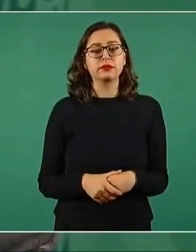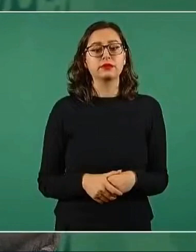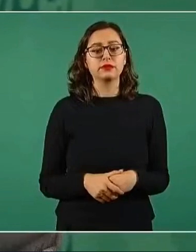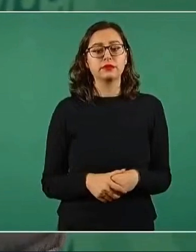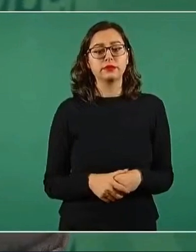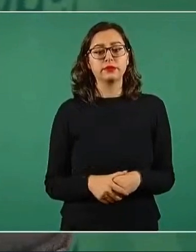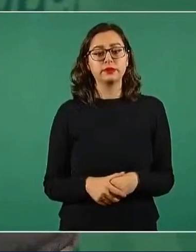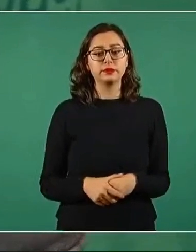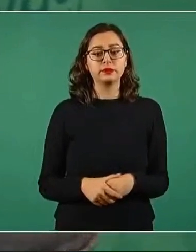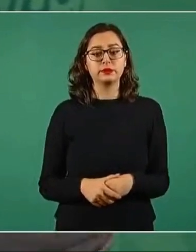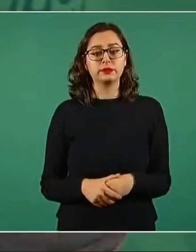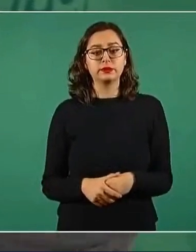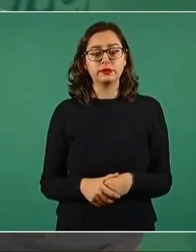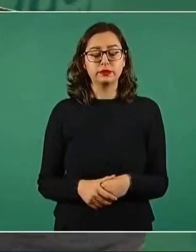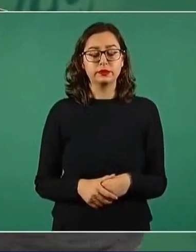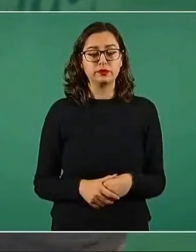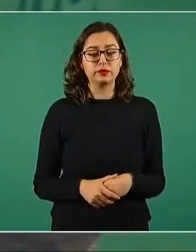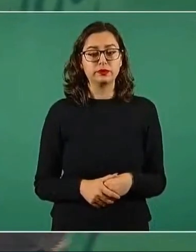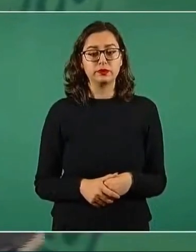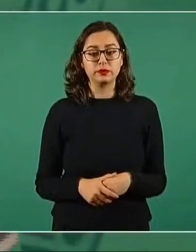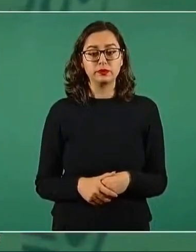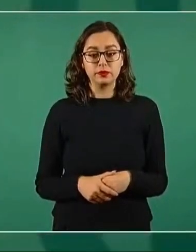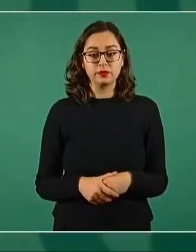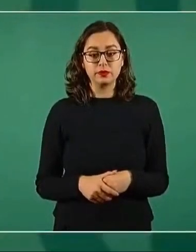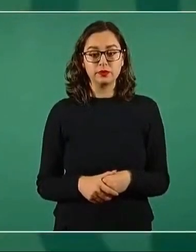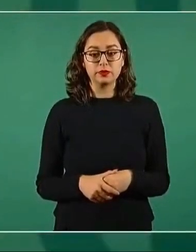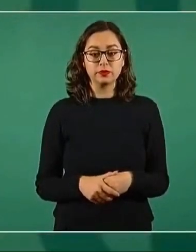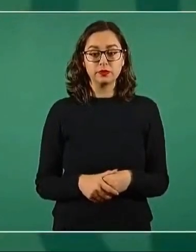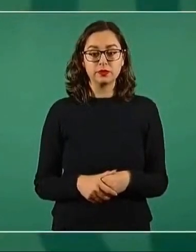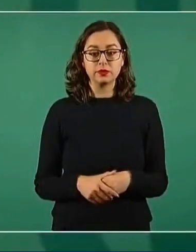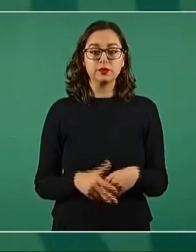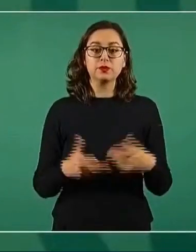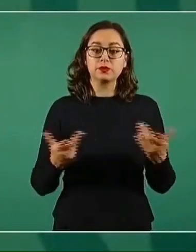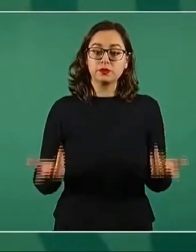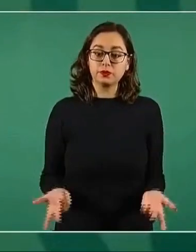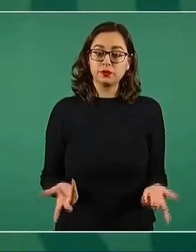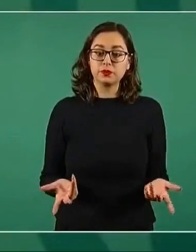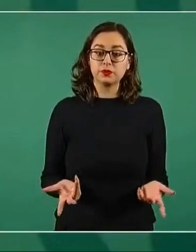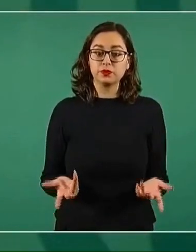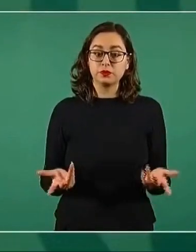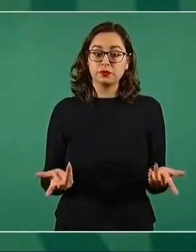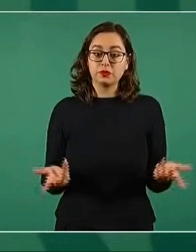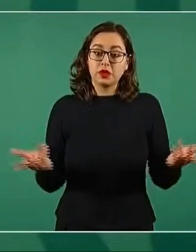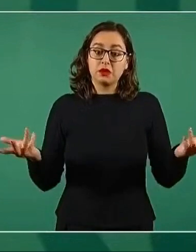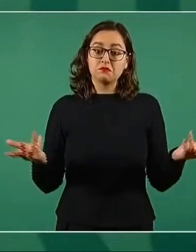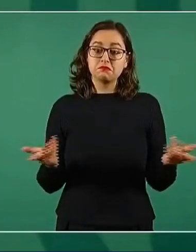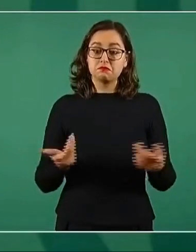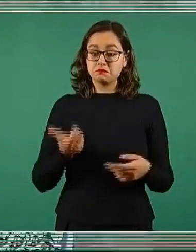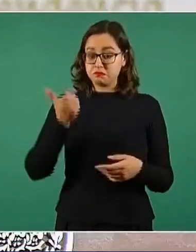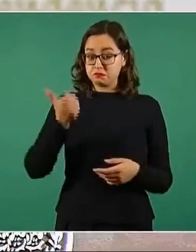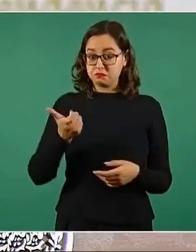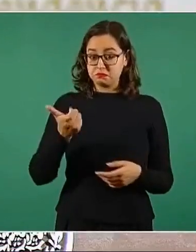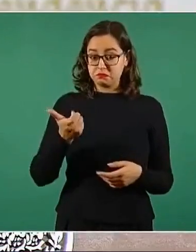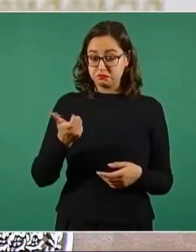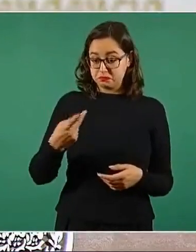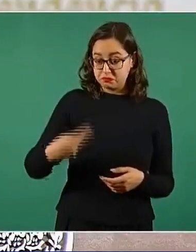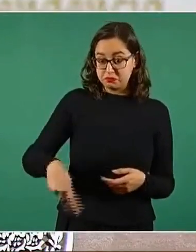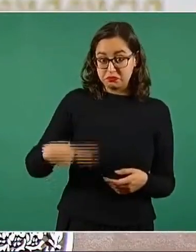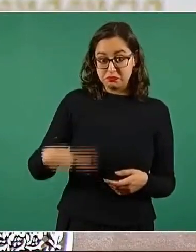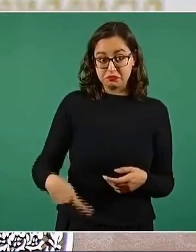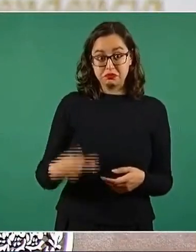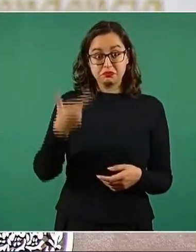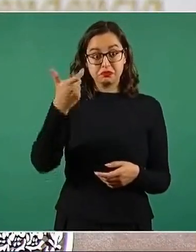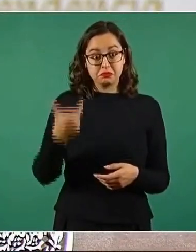al comportamiento del peso, se